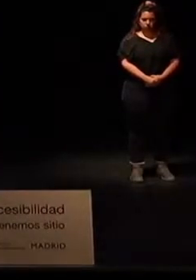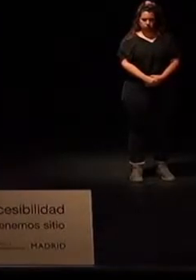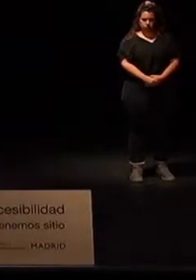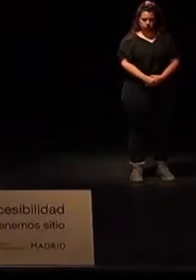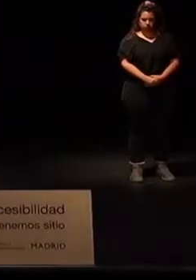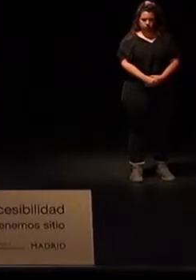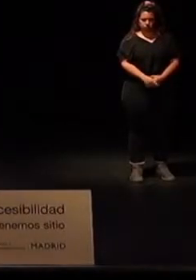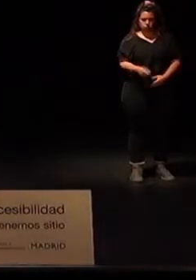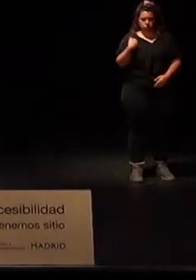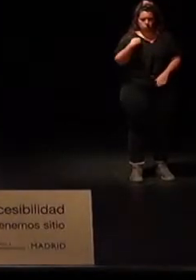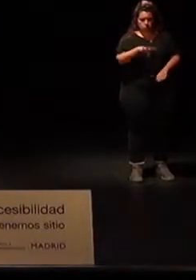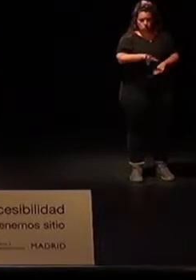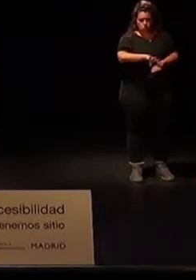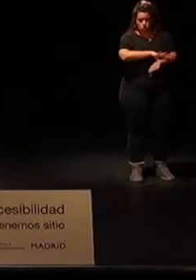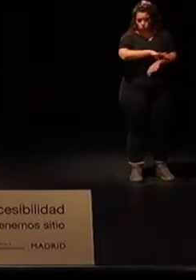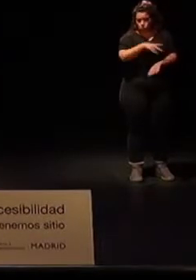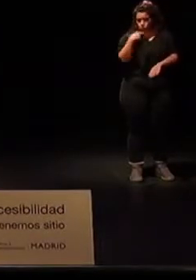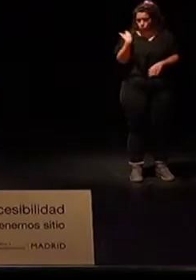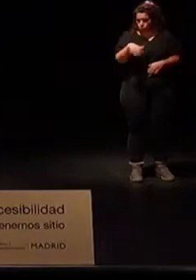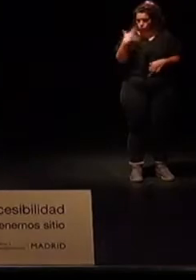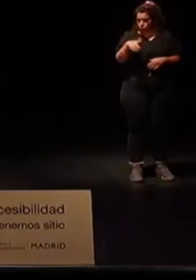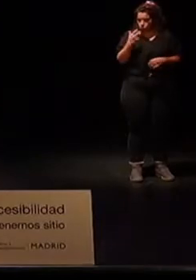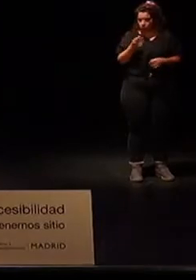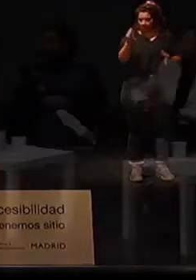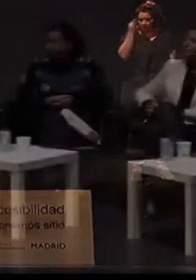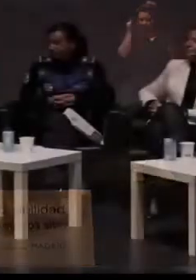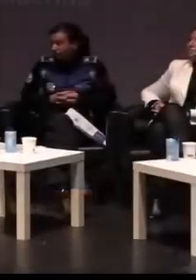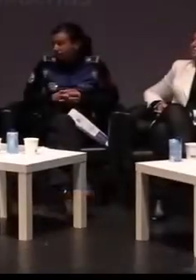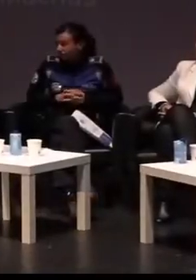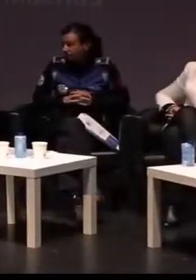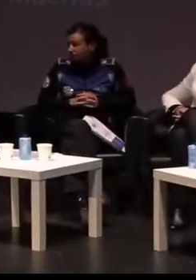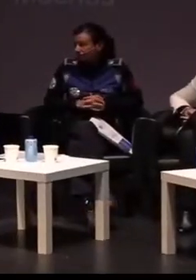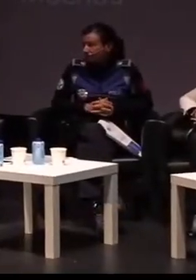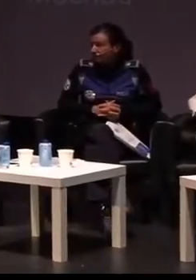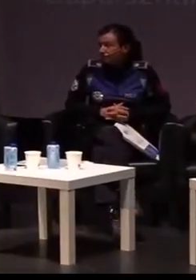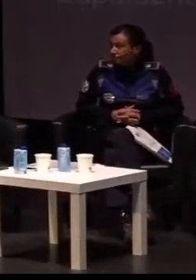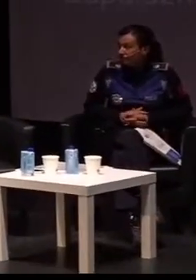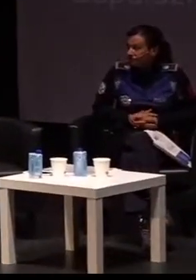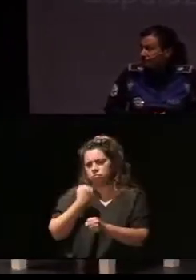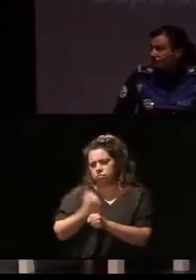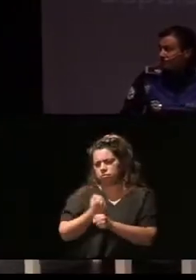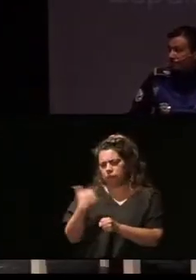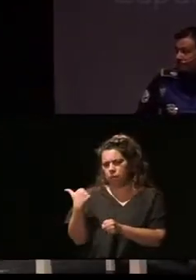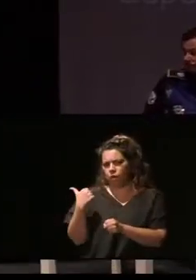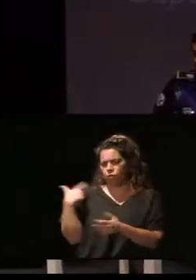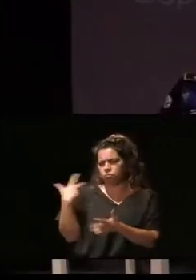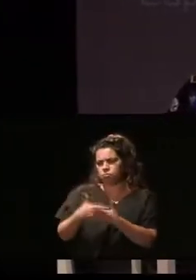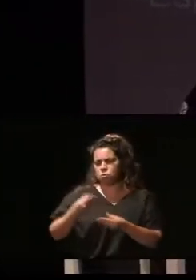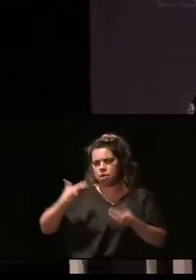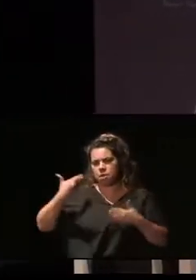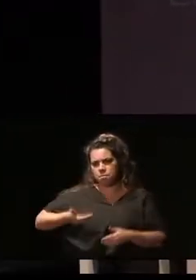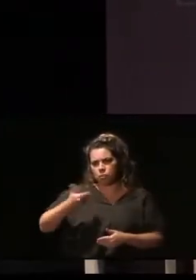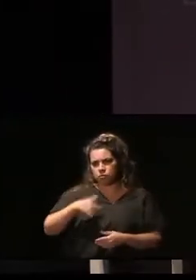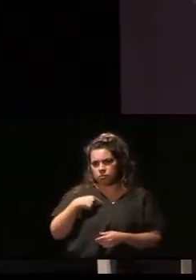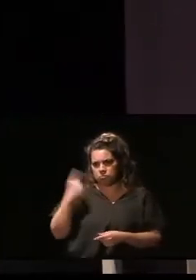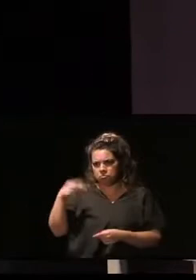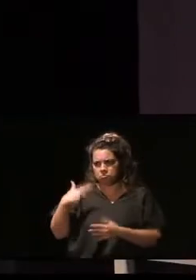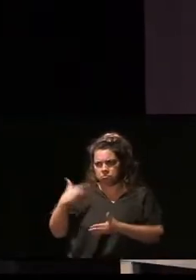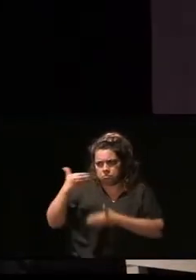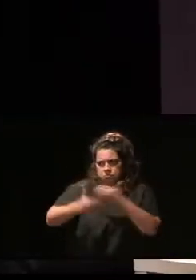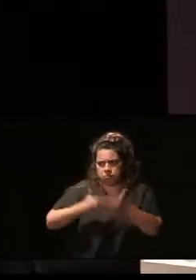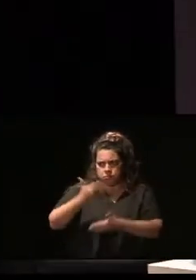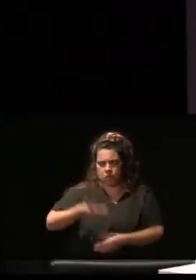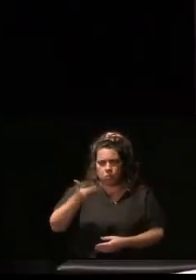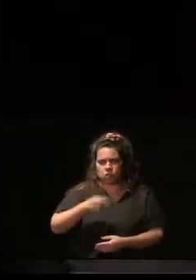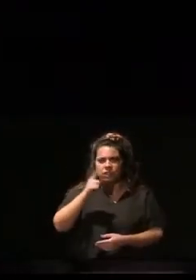Es peluznante las cifras, ¿verdad? Pero, bueno, también es muy importante el trabajo que se está haciendo y cómo se ha evolucionado. Luego hablaremos de ese